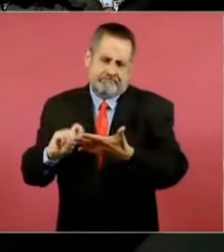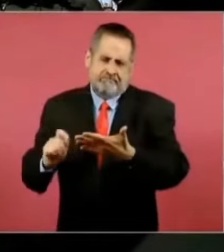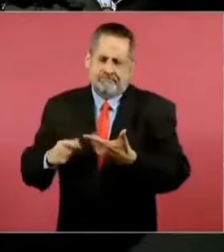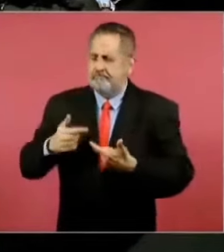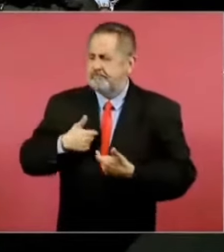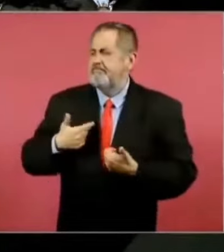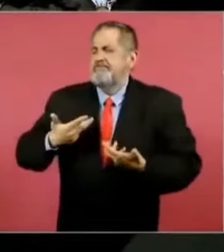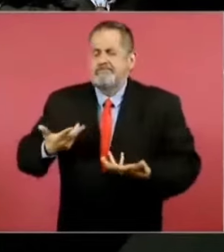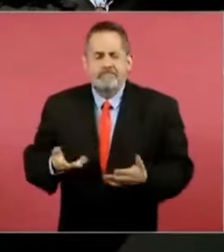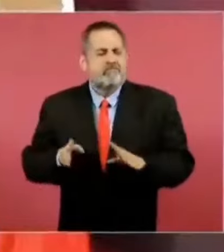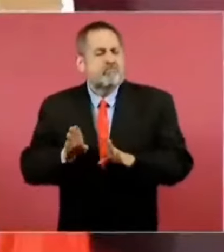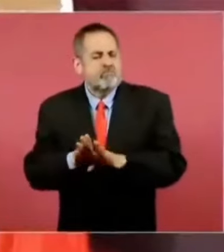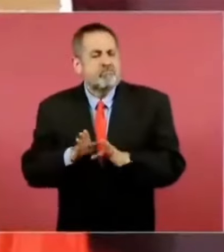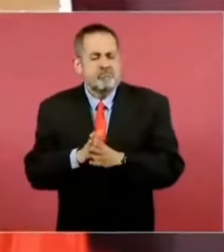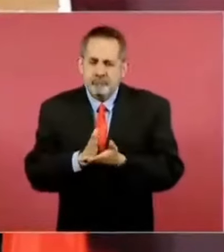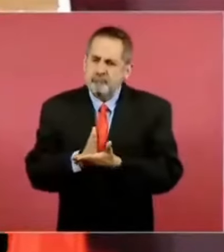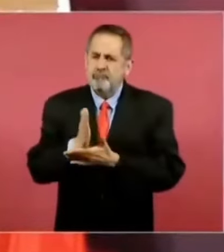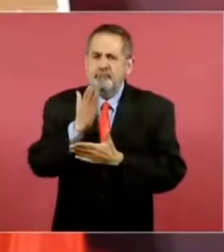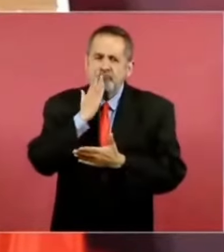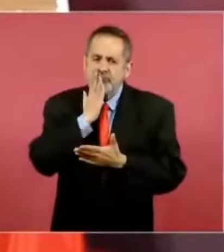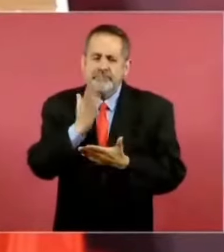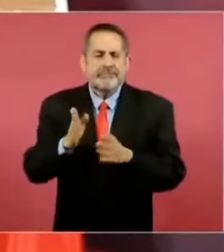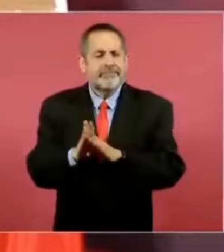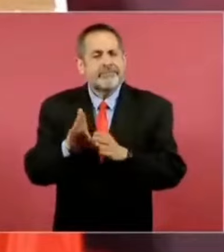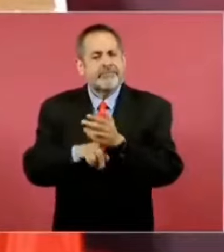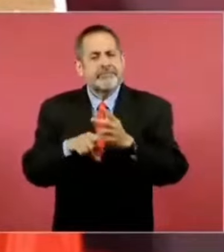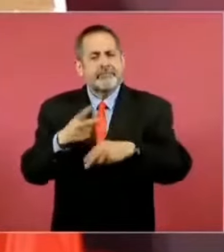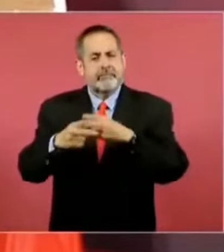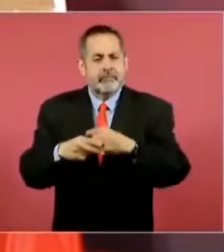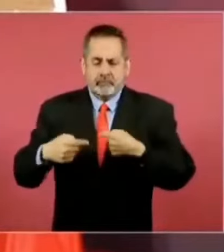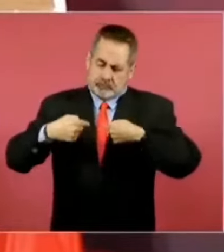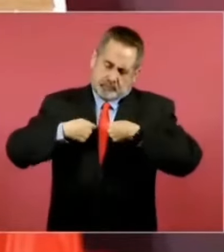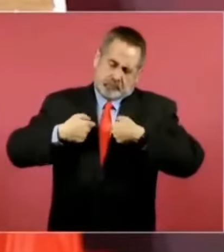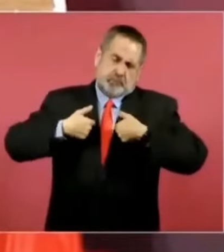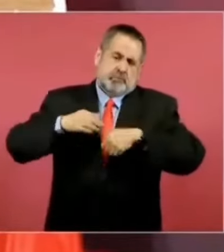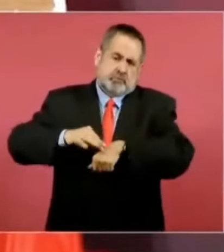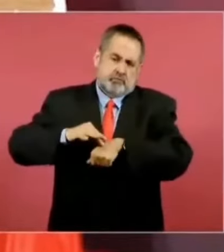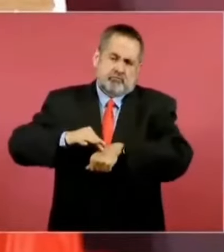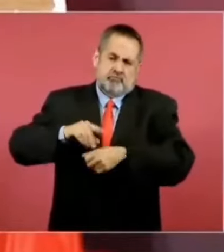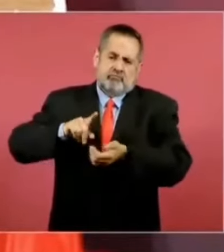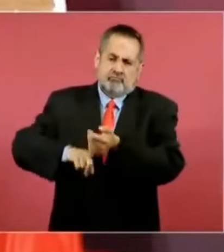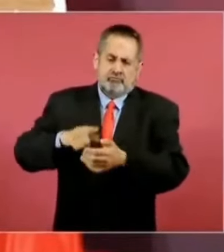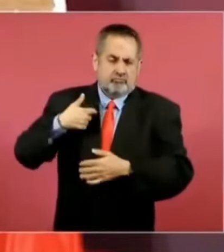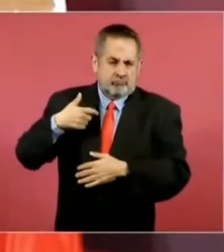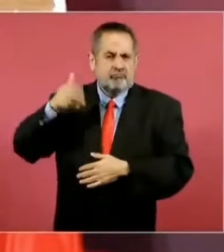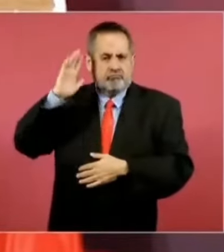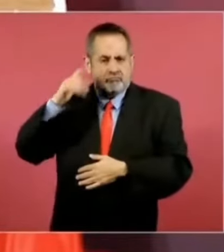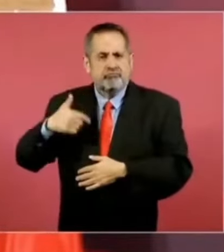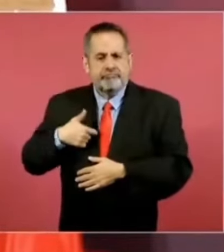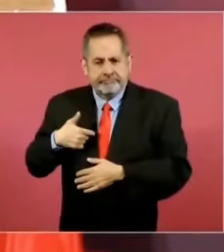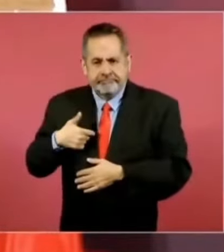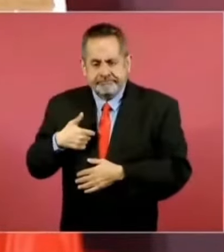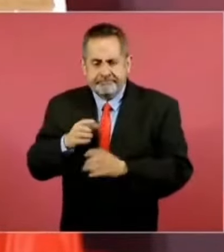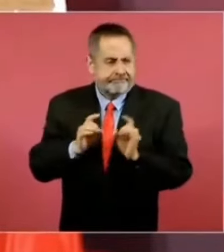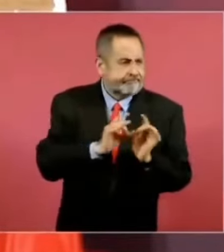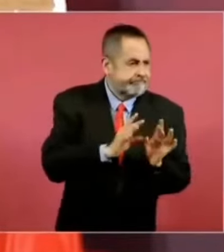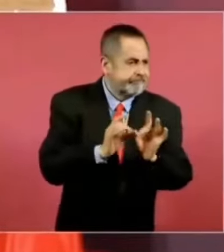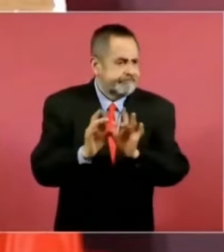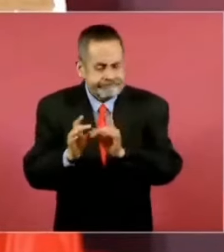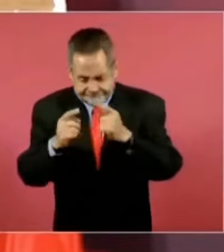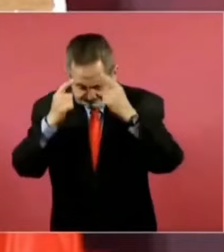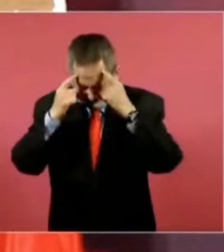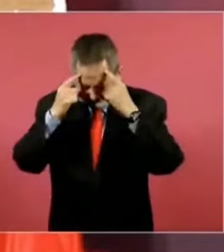actuar, o cómo actúe yo en ciertas circunstancias.